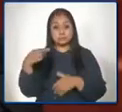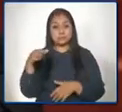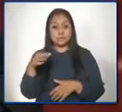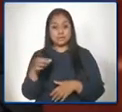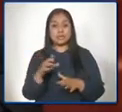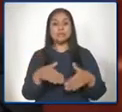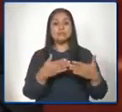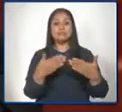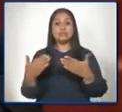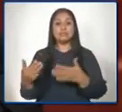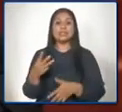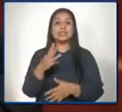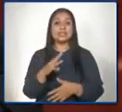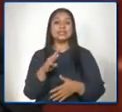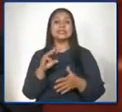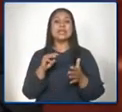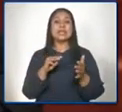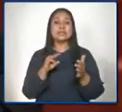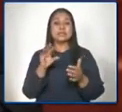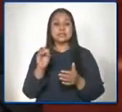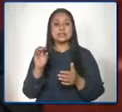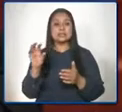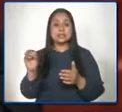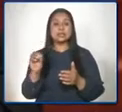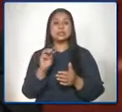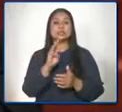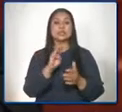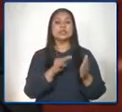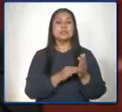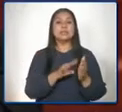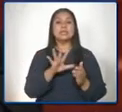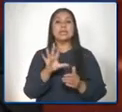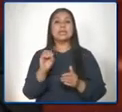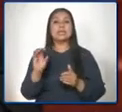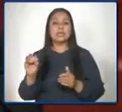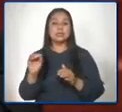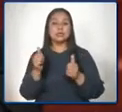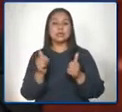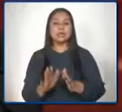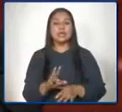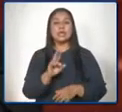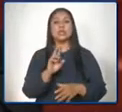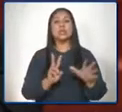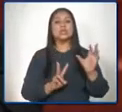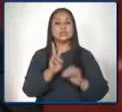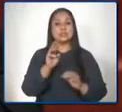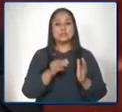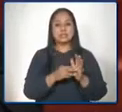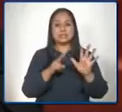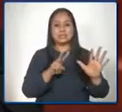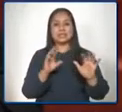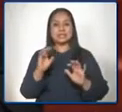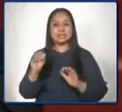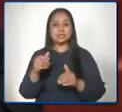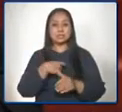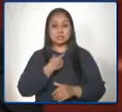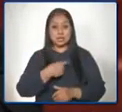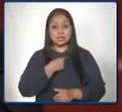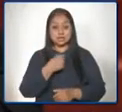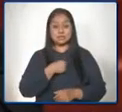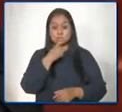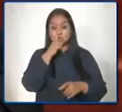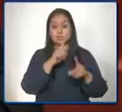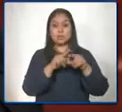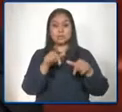trescientos tres mil quinientos diecisiete estudiantes doce mil setecientos setenta y cinco docentes entre estas